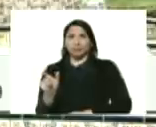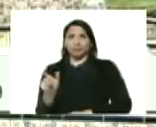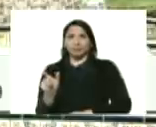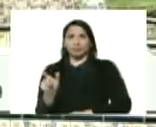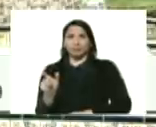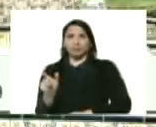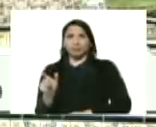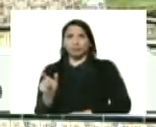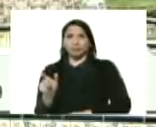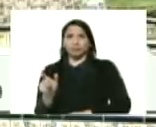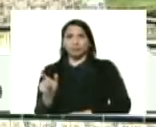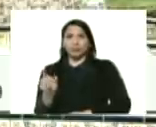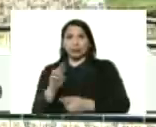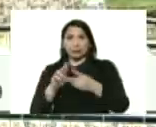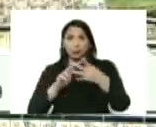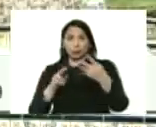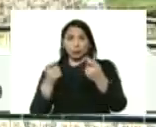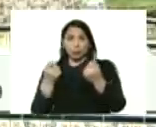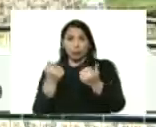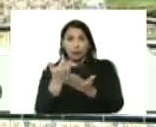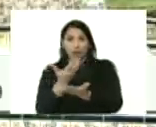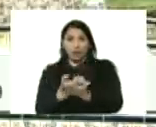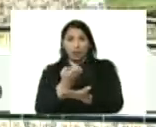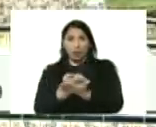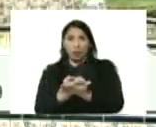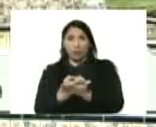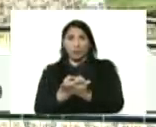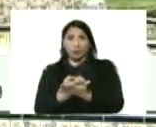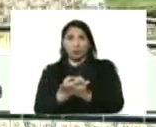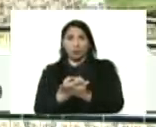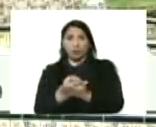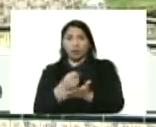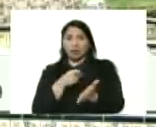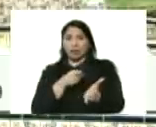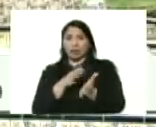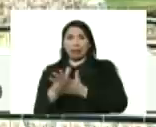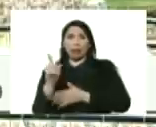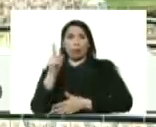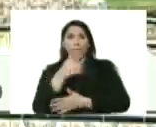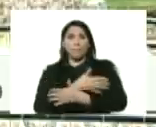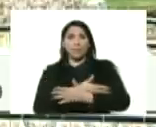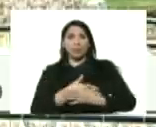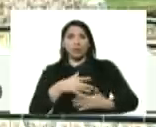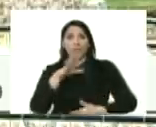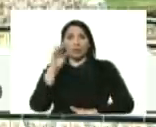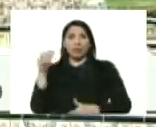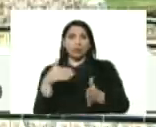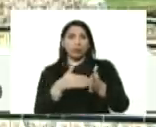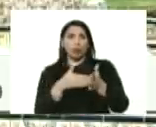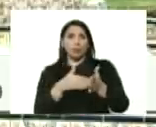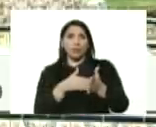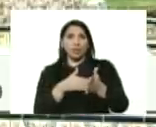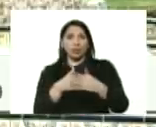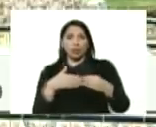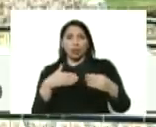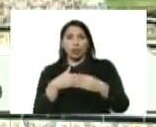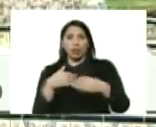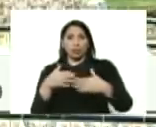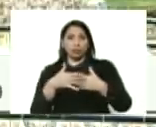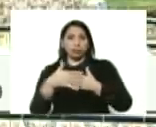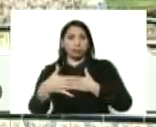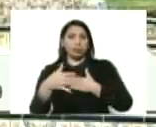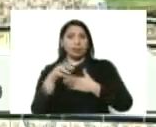que con recursos económicos gastó un millón quinientos mil dólares durante seis semanas para poder